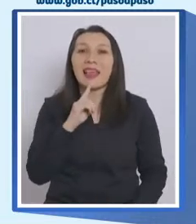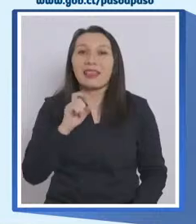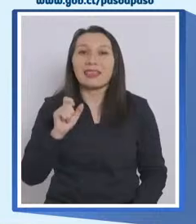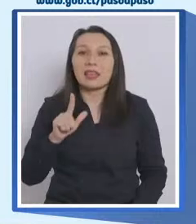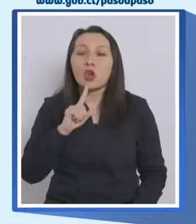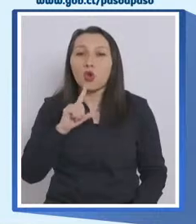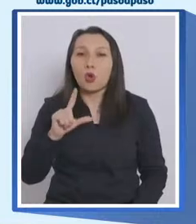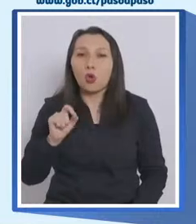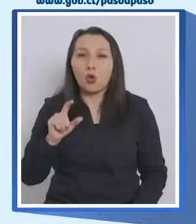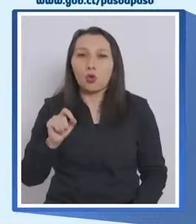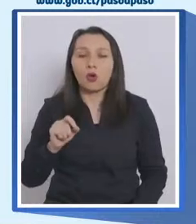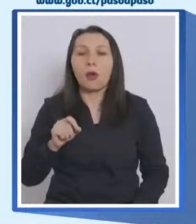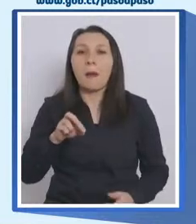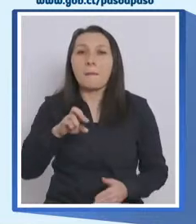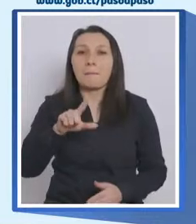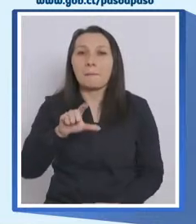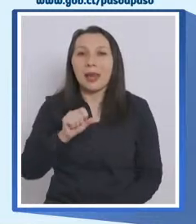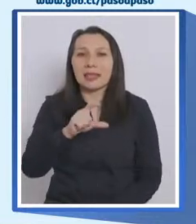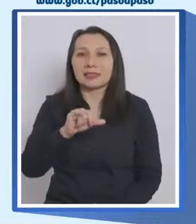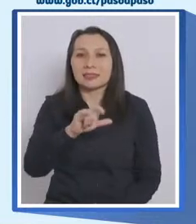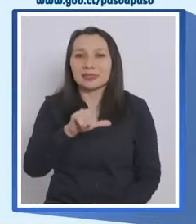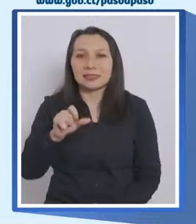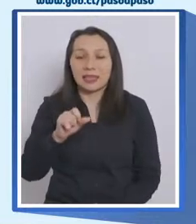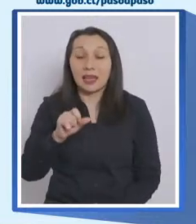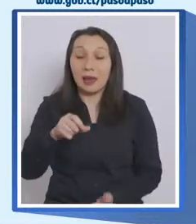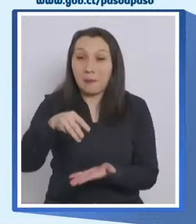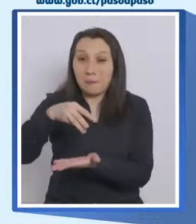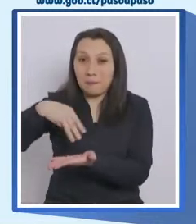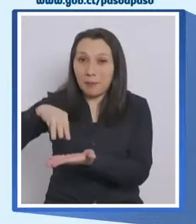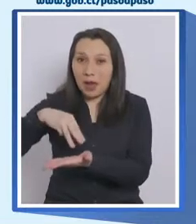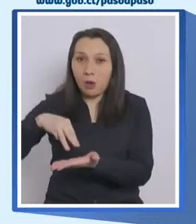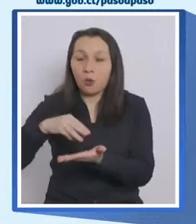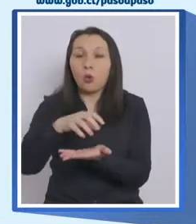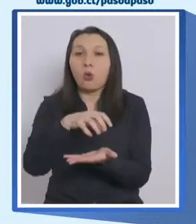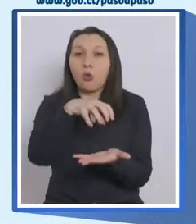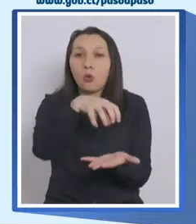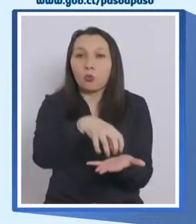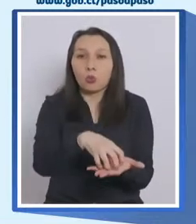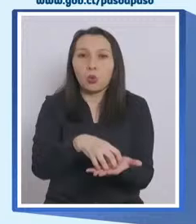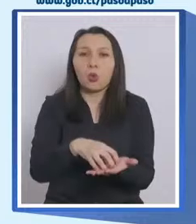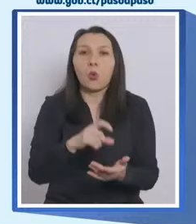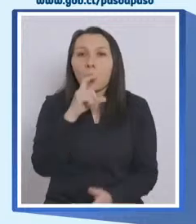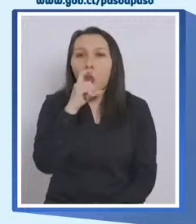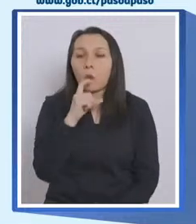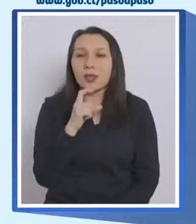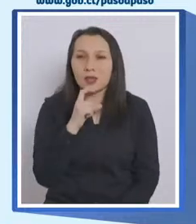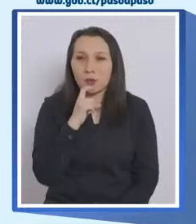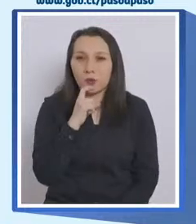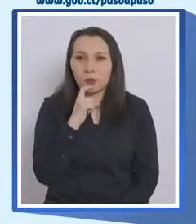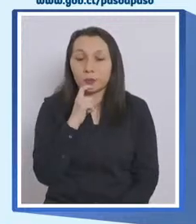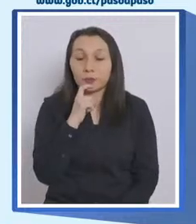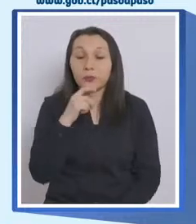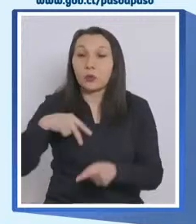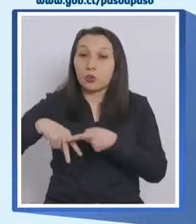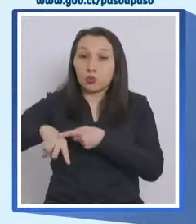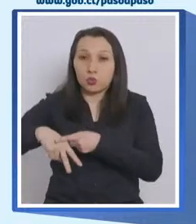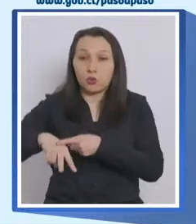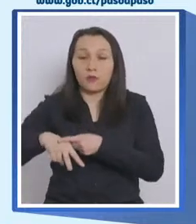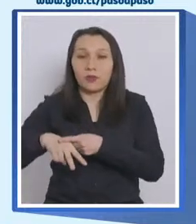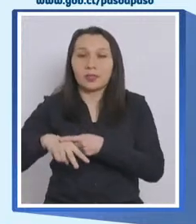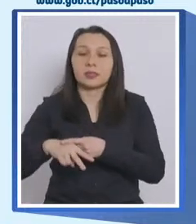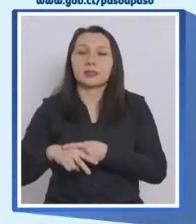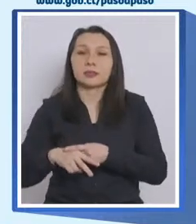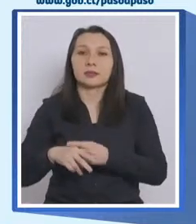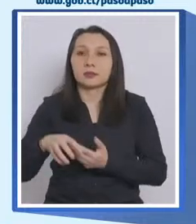Tilcoco y Plasilla, en la región del Maule, la comuna de Curicó, en la región de Ñuble,